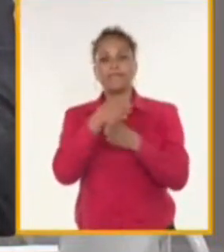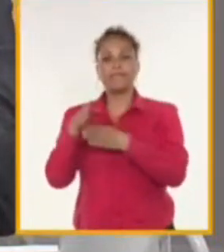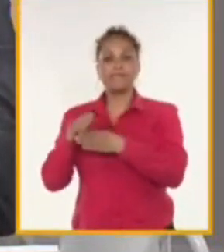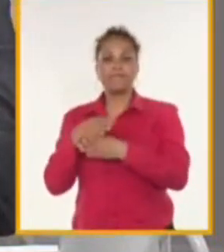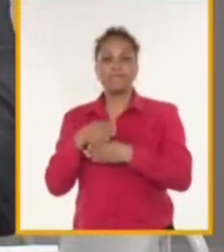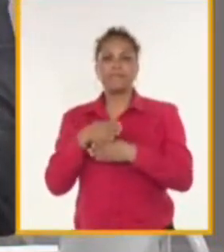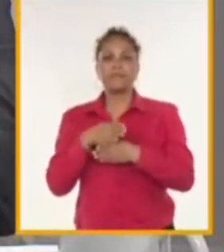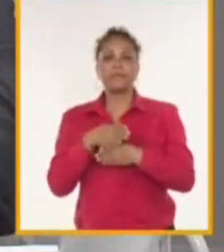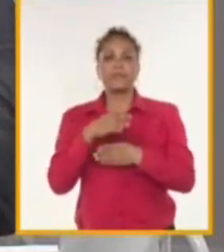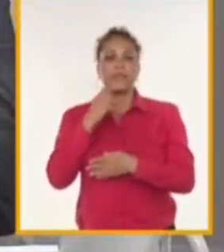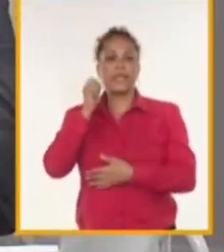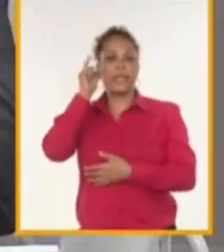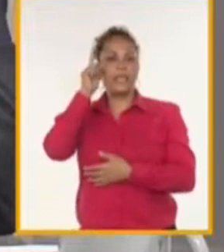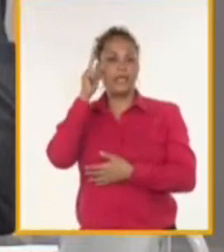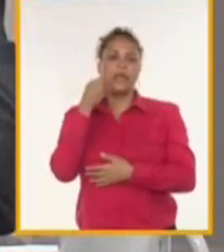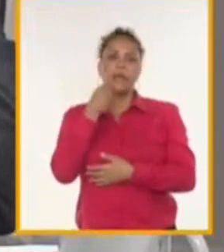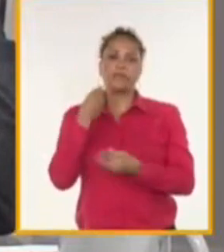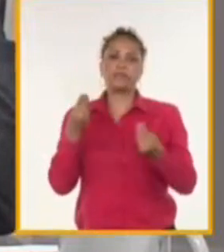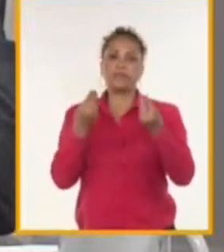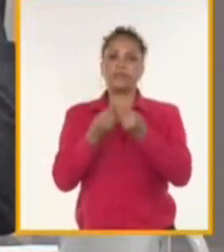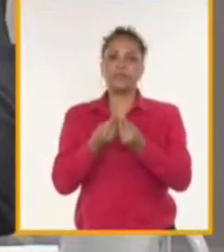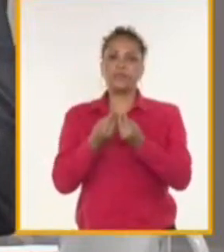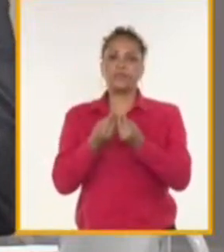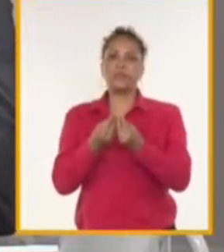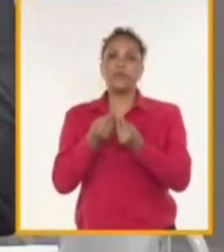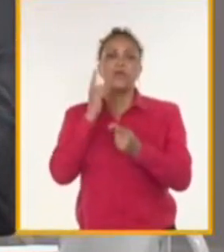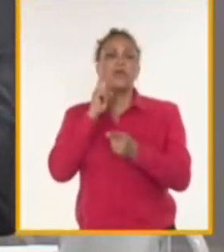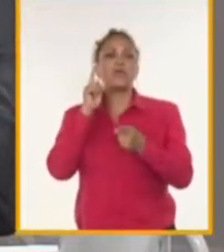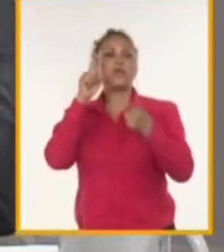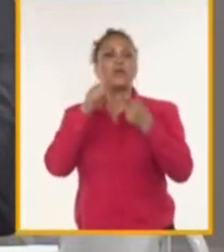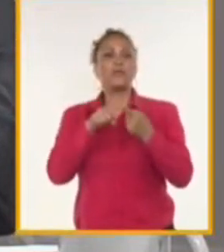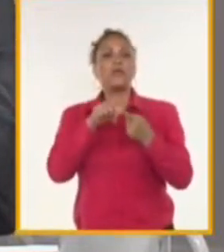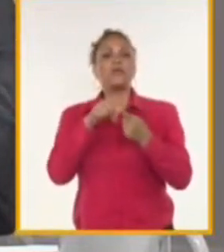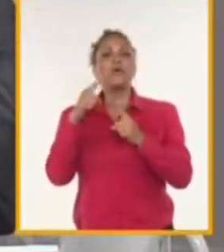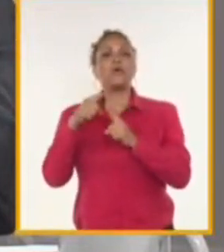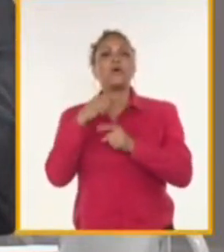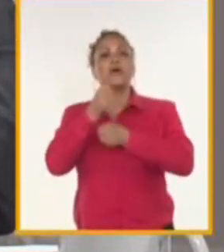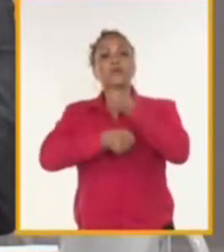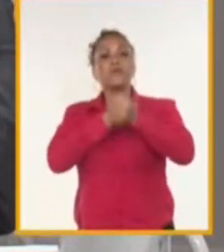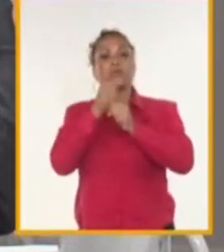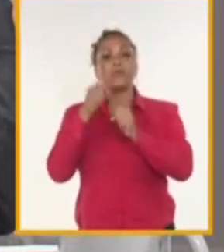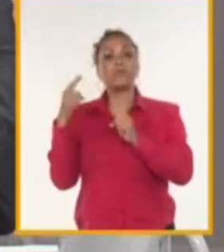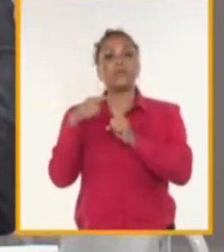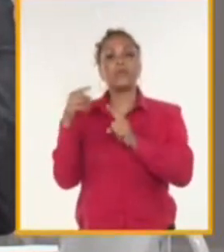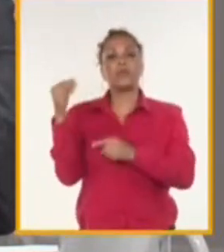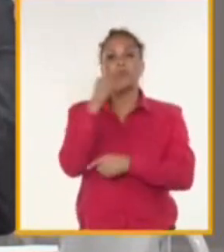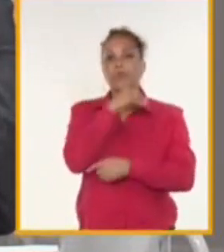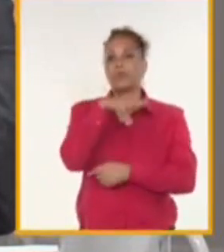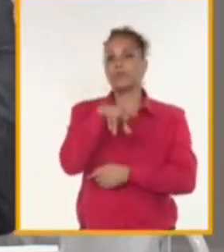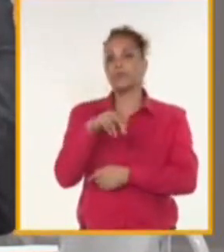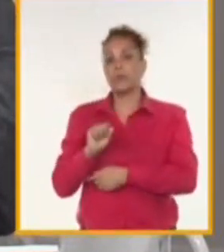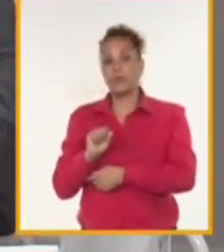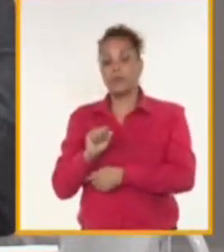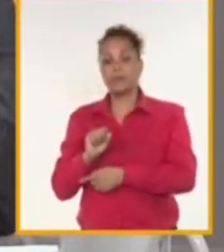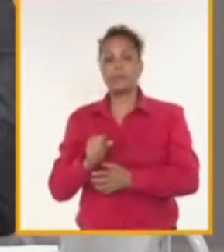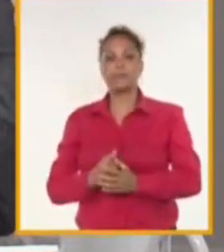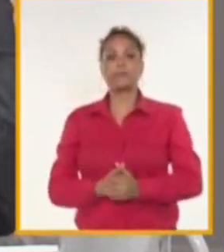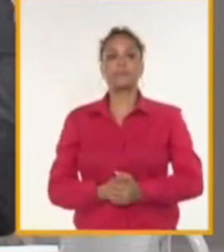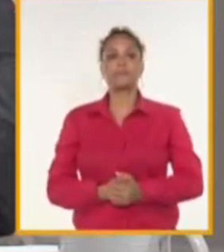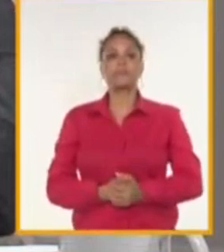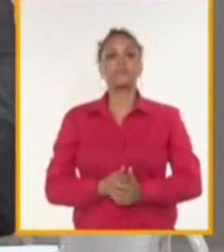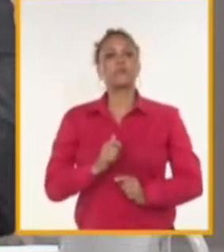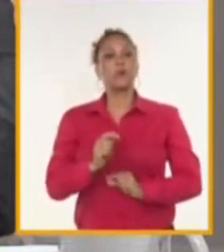inversionistas también sobre la base de que están utilizando tecnología limpia y sobre ello han